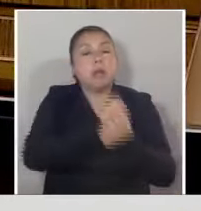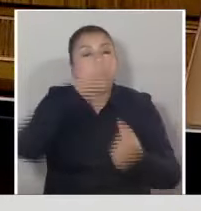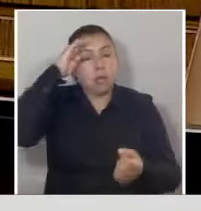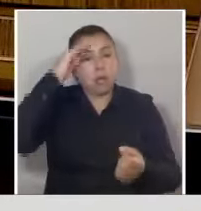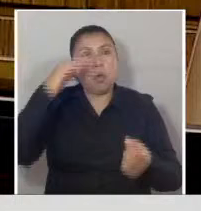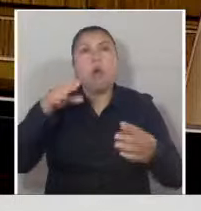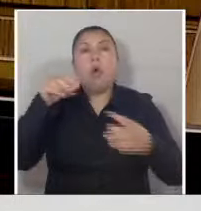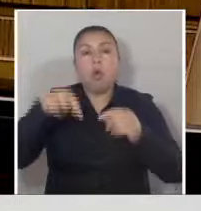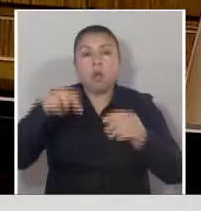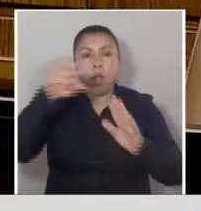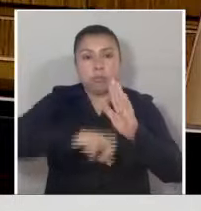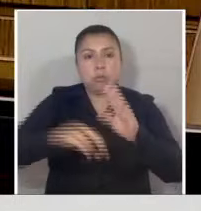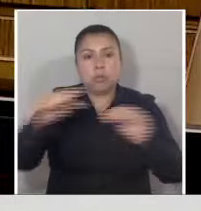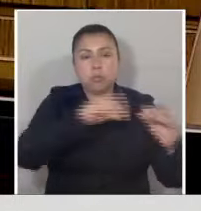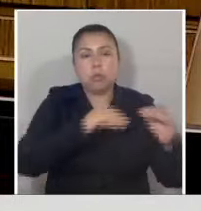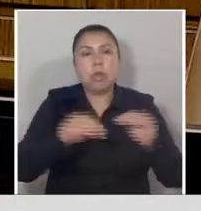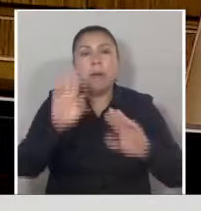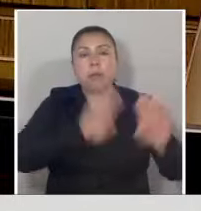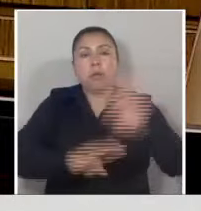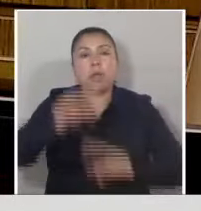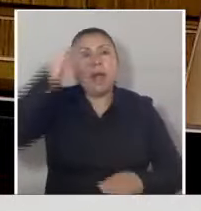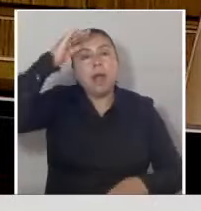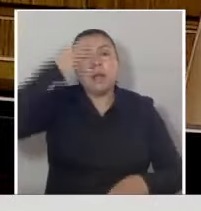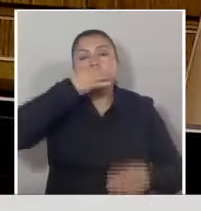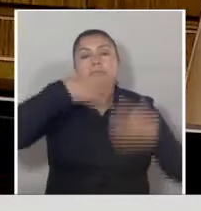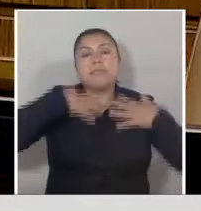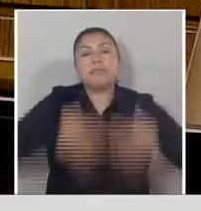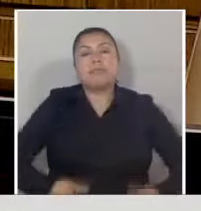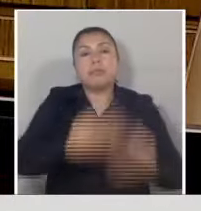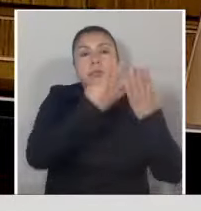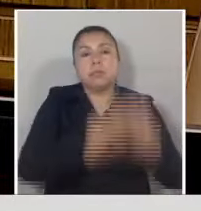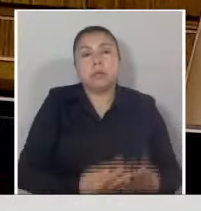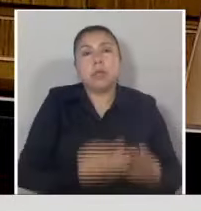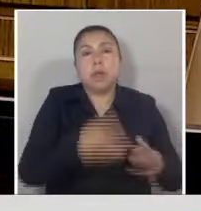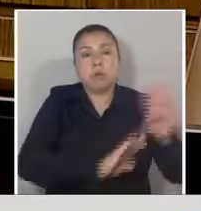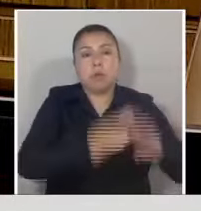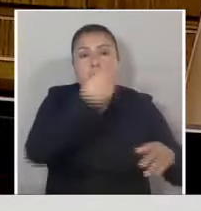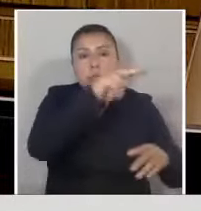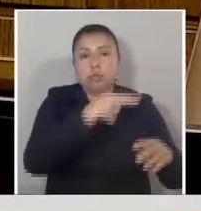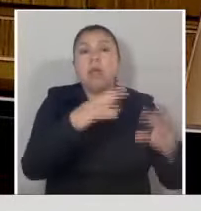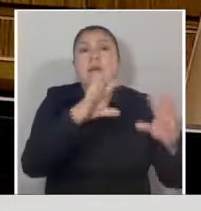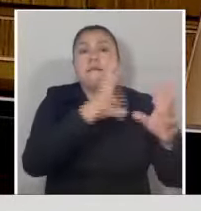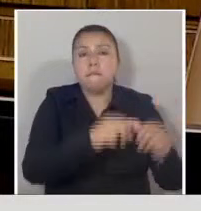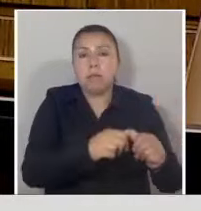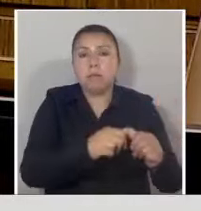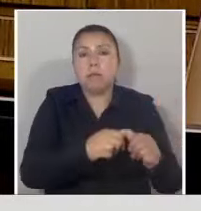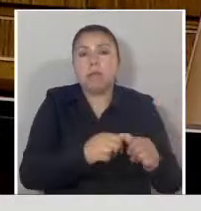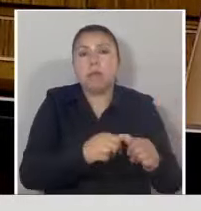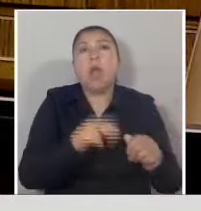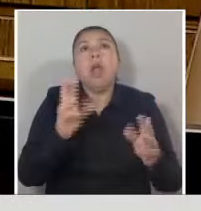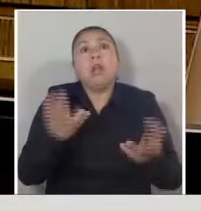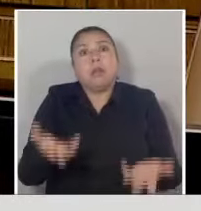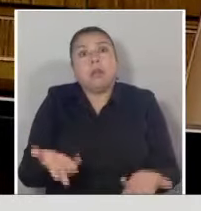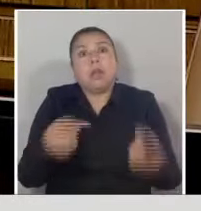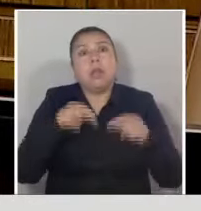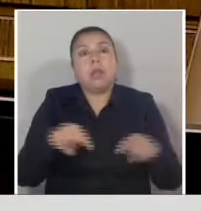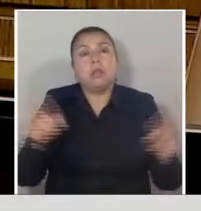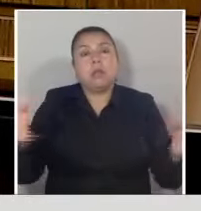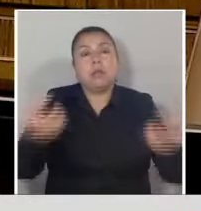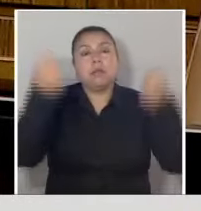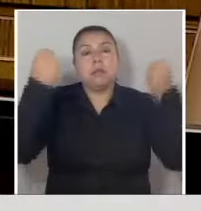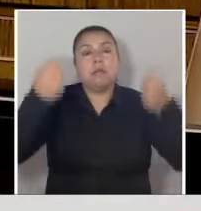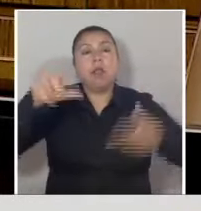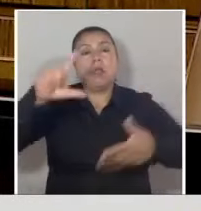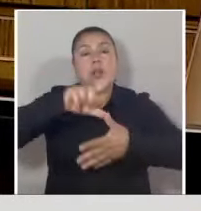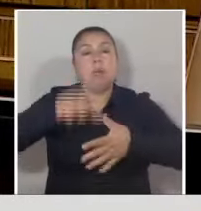familias, realmente no deja llamar la atención que tengamos quizás en el festival más importante que hay en Latinoamérica, sin duda y uno de los